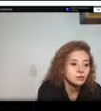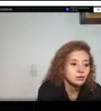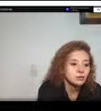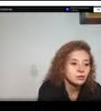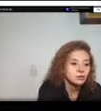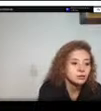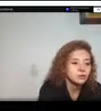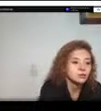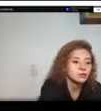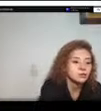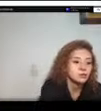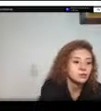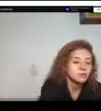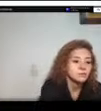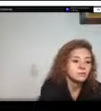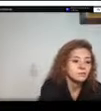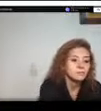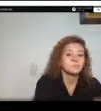ocurrió en Cumaral